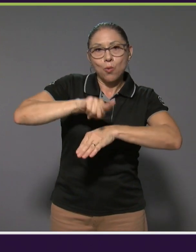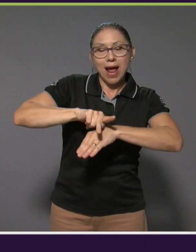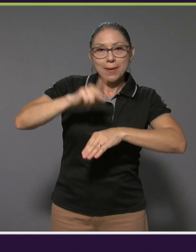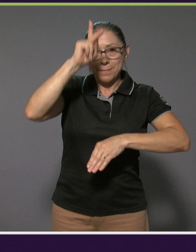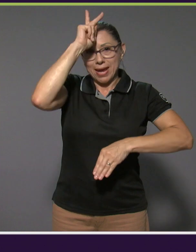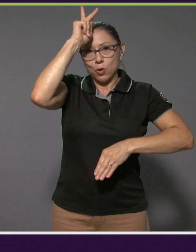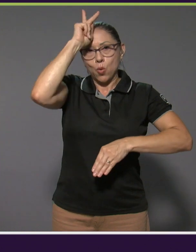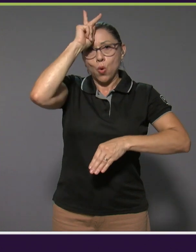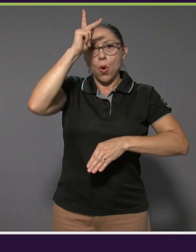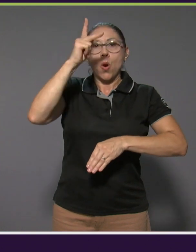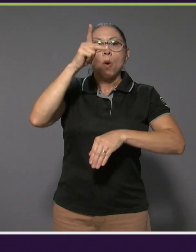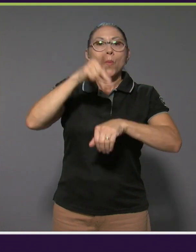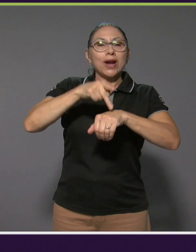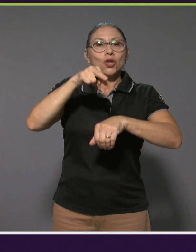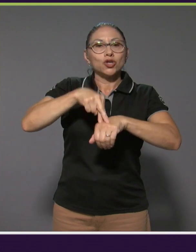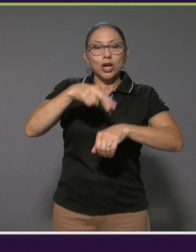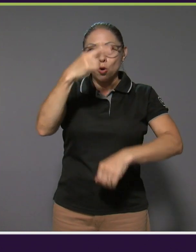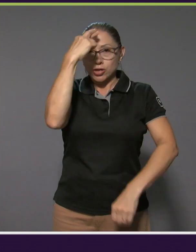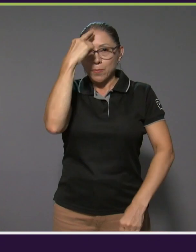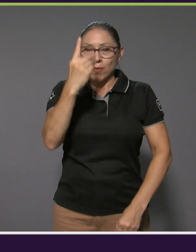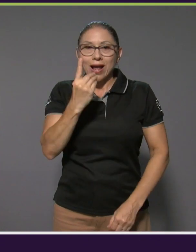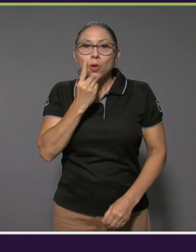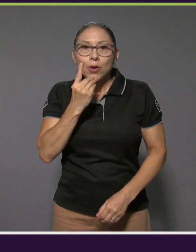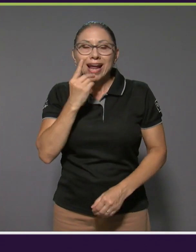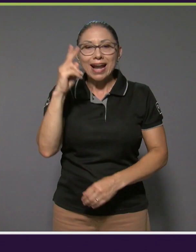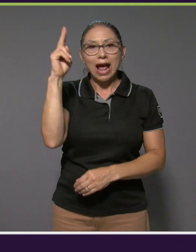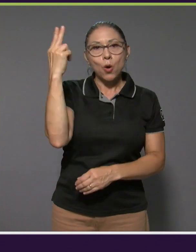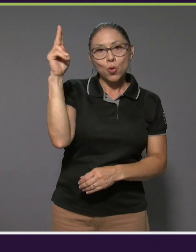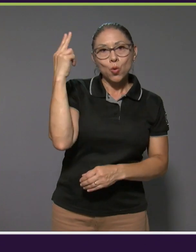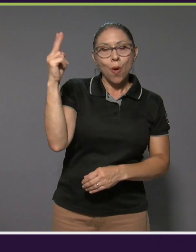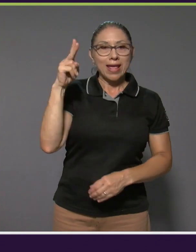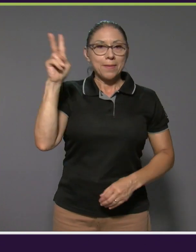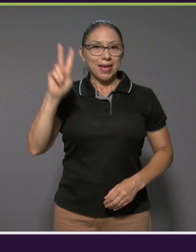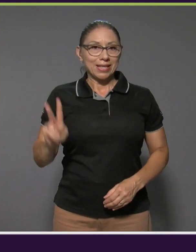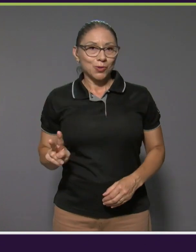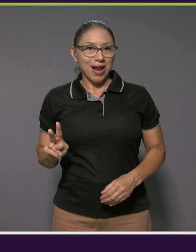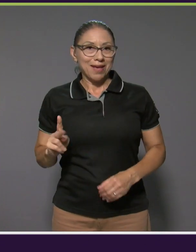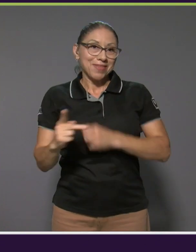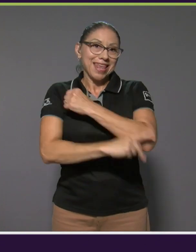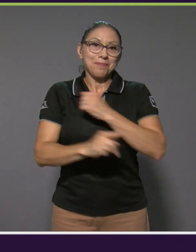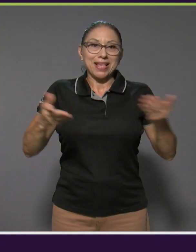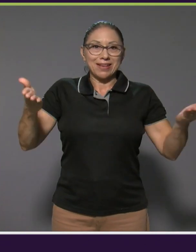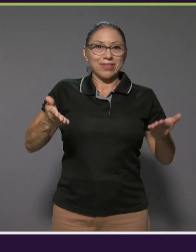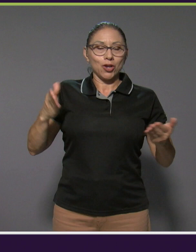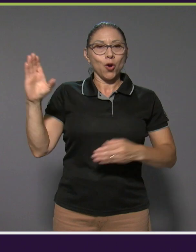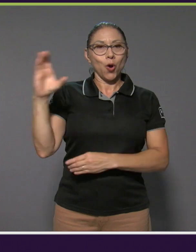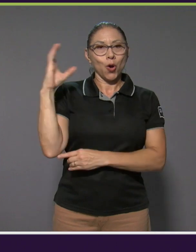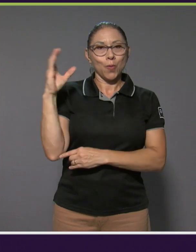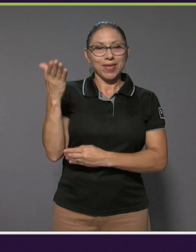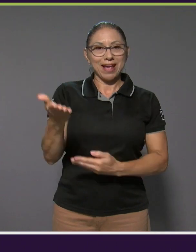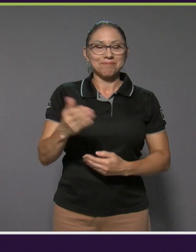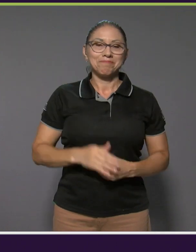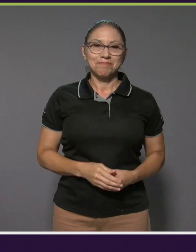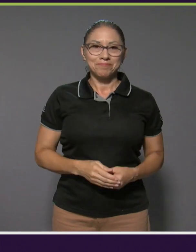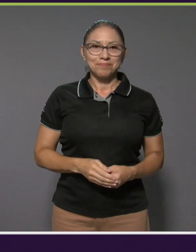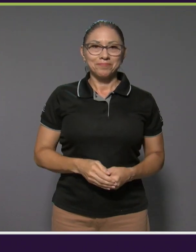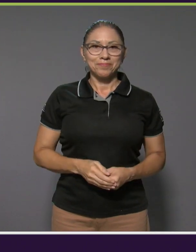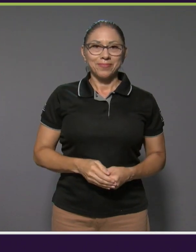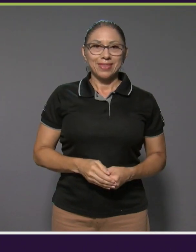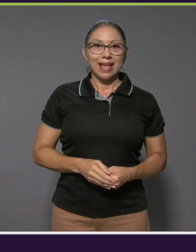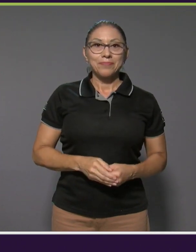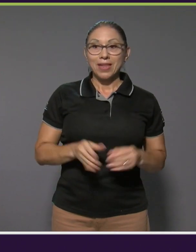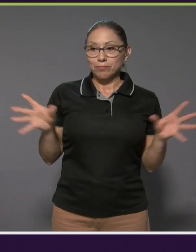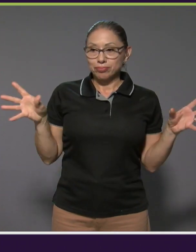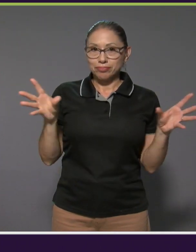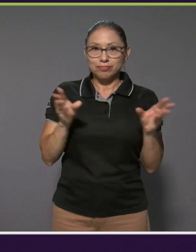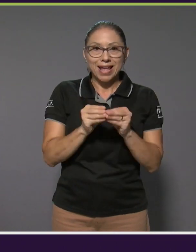Perú, Puerto Rico, República Dominicana, Uruguay, Venezuela y el país anfitrión, Colombia. El medallero